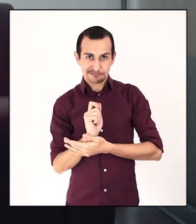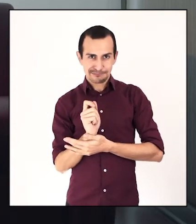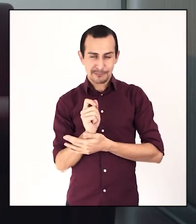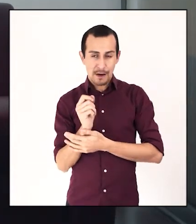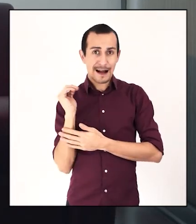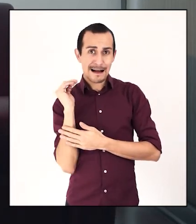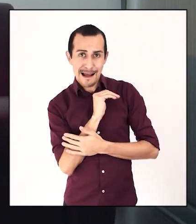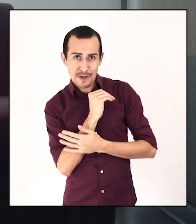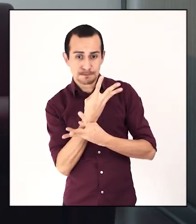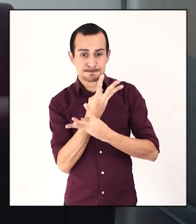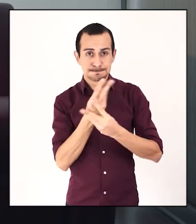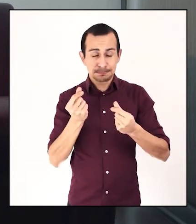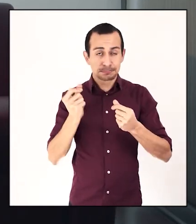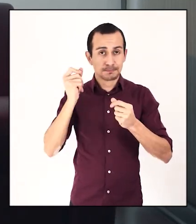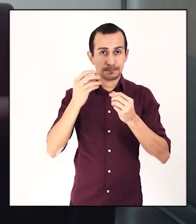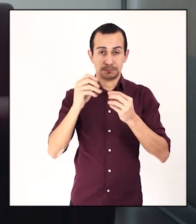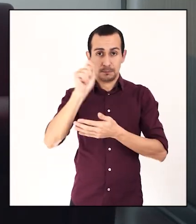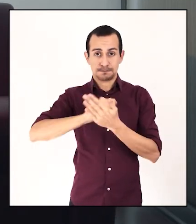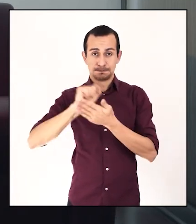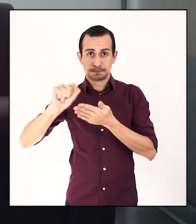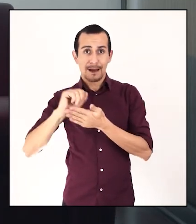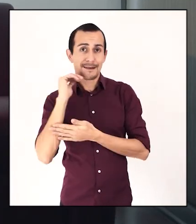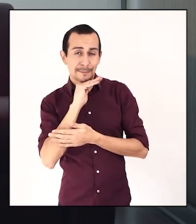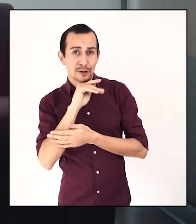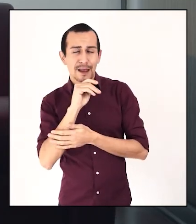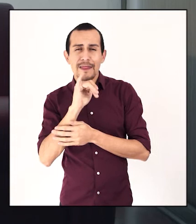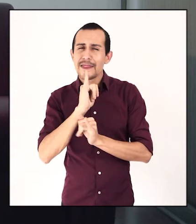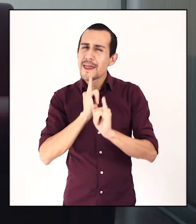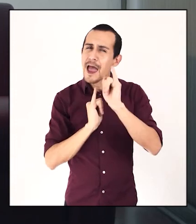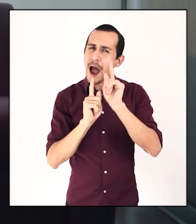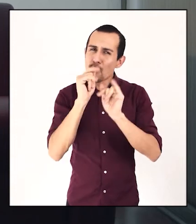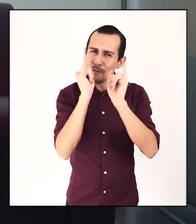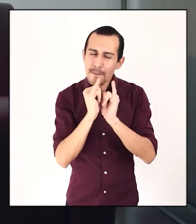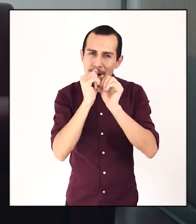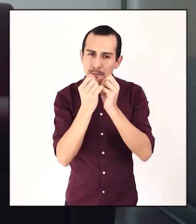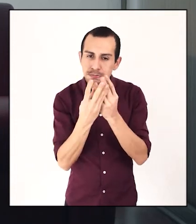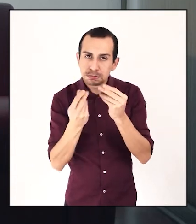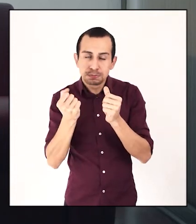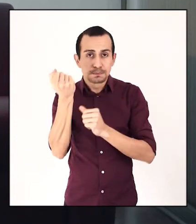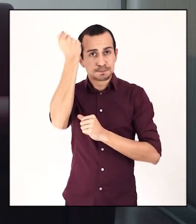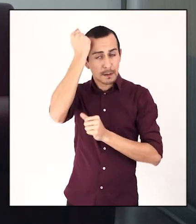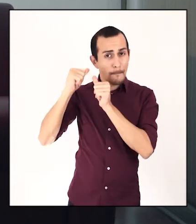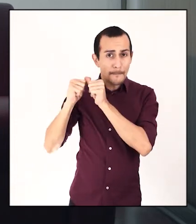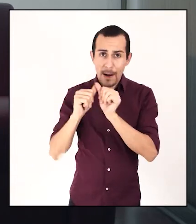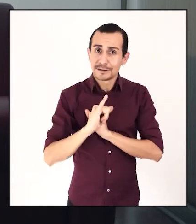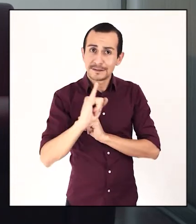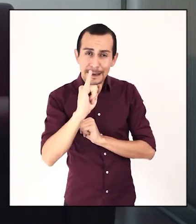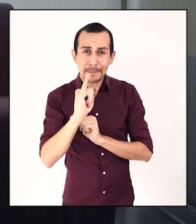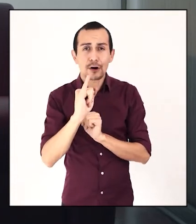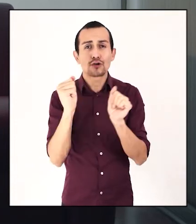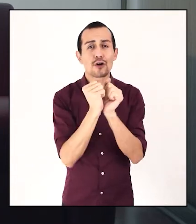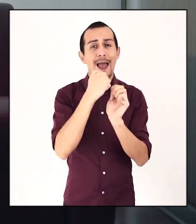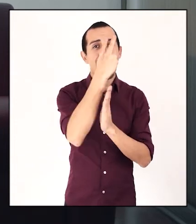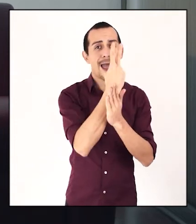instantáneos, pasajeros, efímeros, que de alguna manera se vuelven permanentes y trascendentales desde la obra de arte